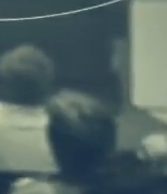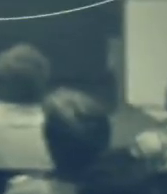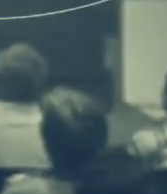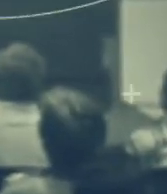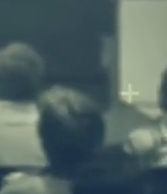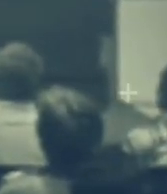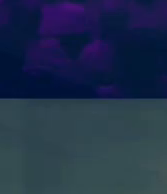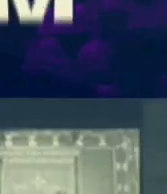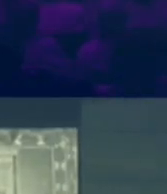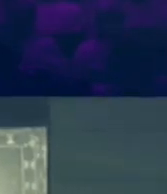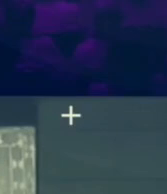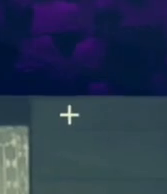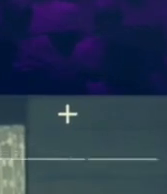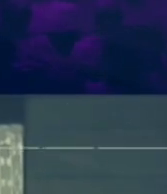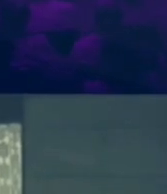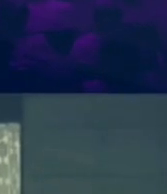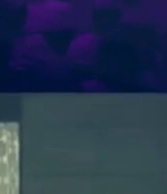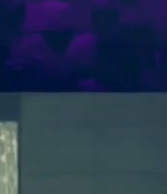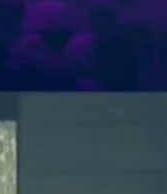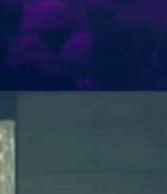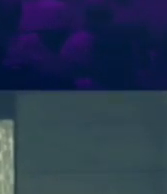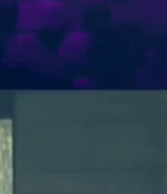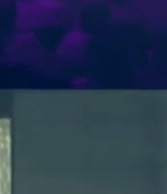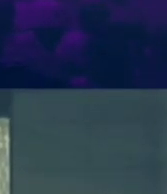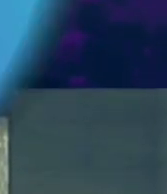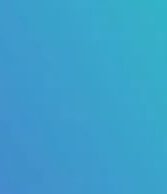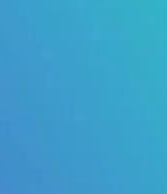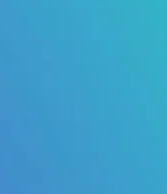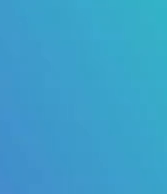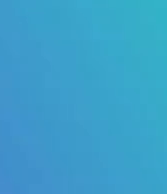Todos los sábados En punto De las 5 de la tarde